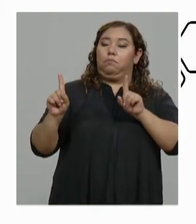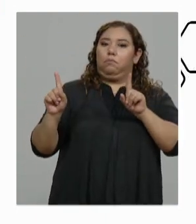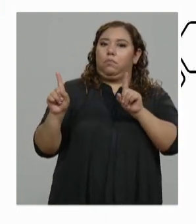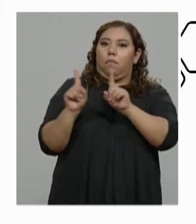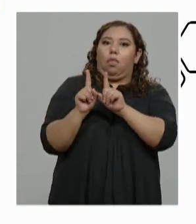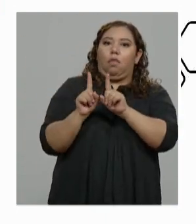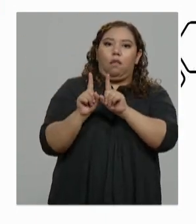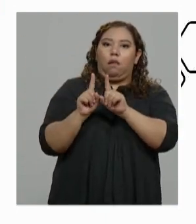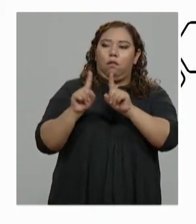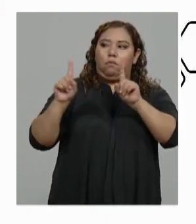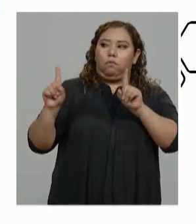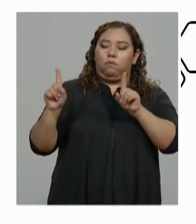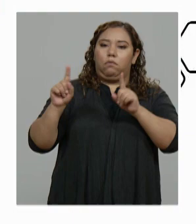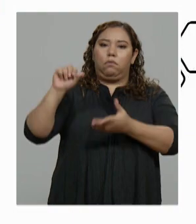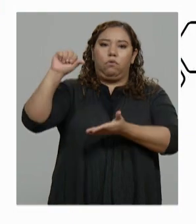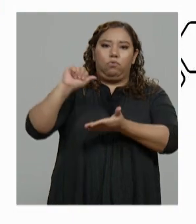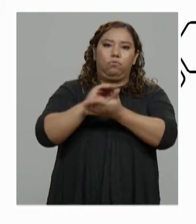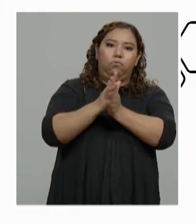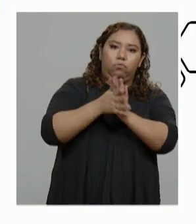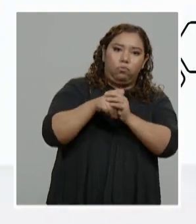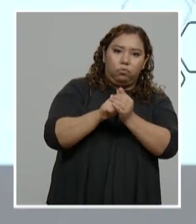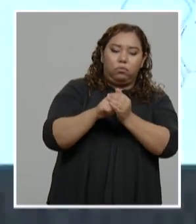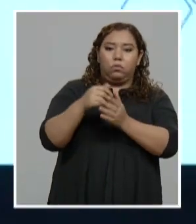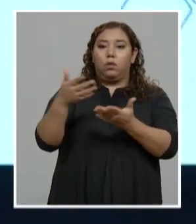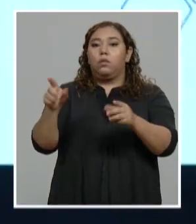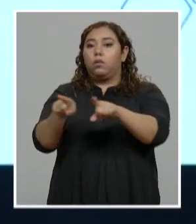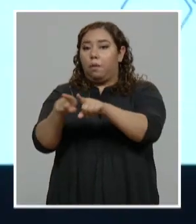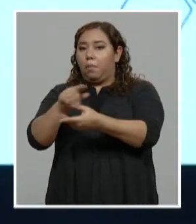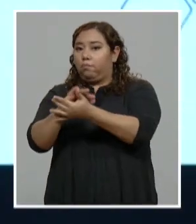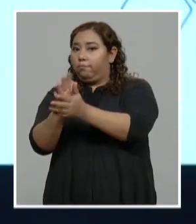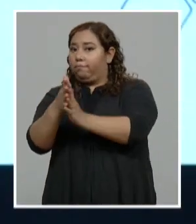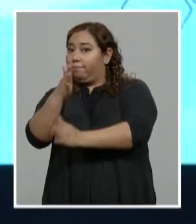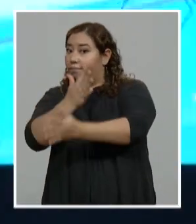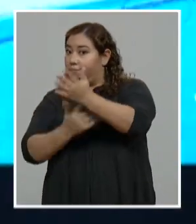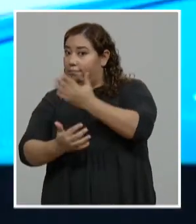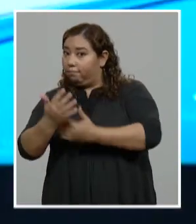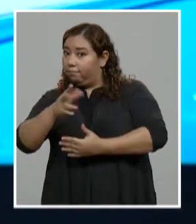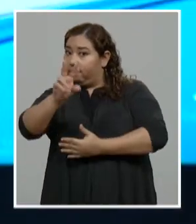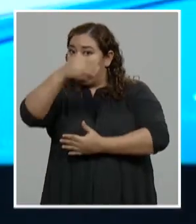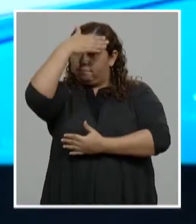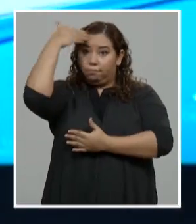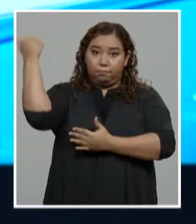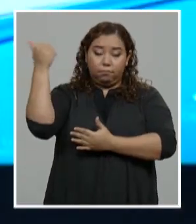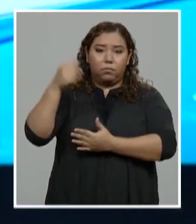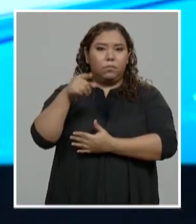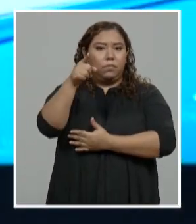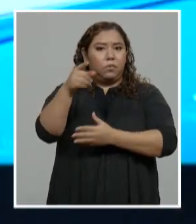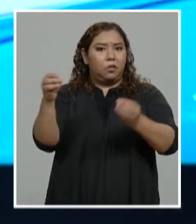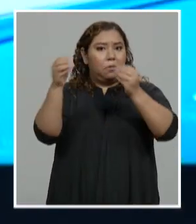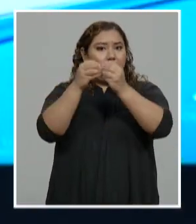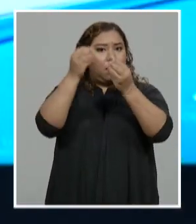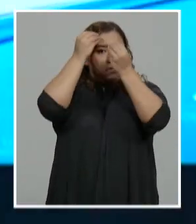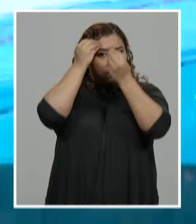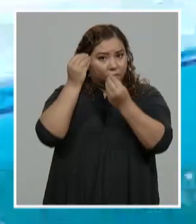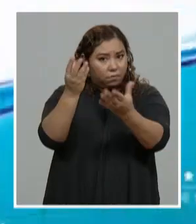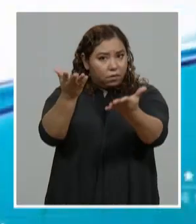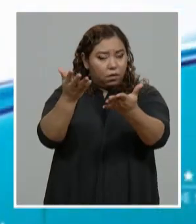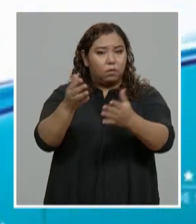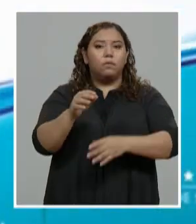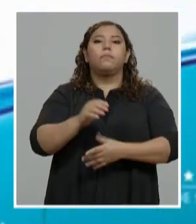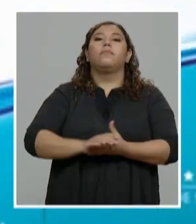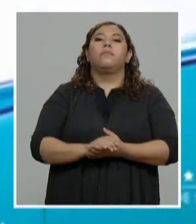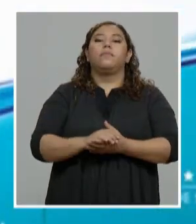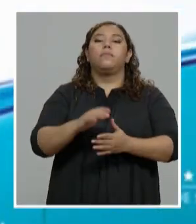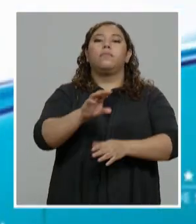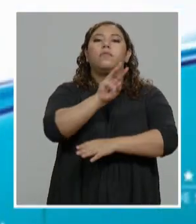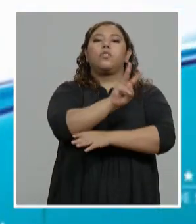usar el gel y lavado de manos. No olvidar esto. Y bueno, si usted quiere más información, métase a la página